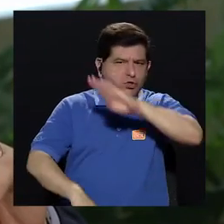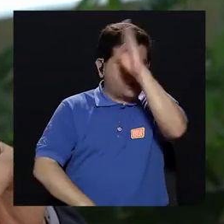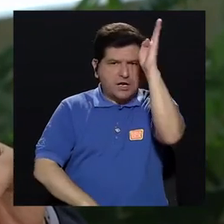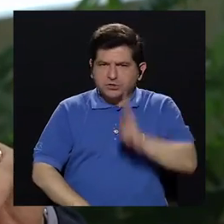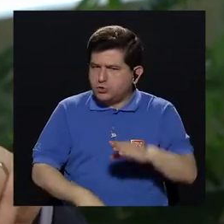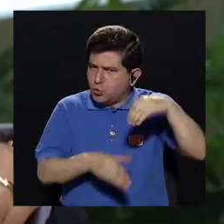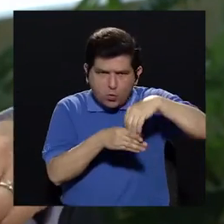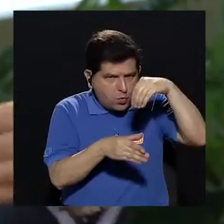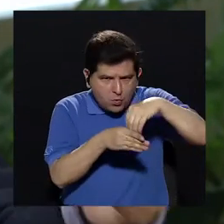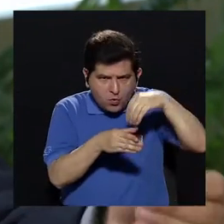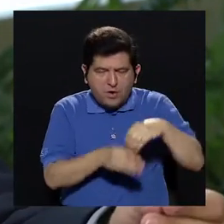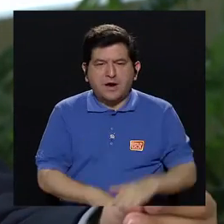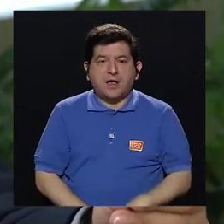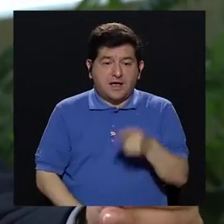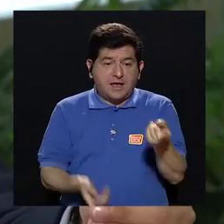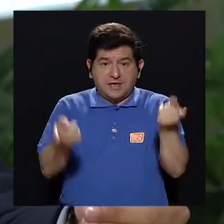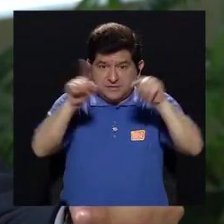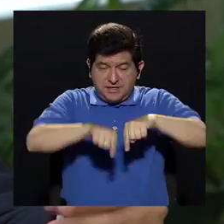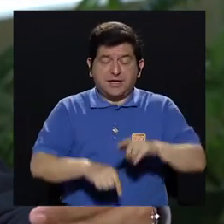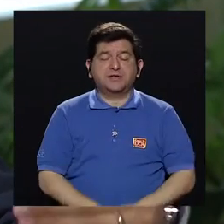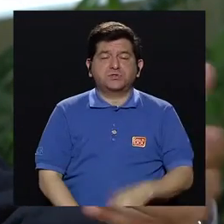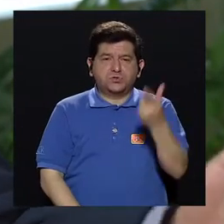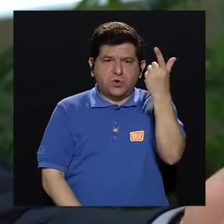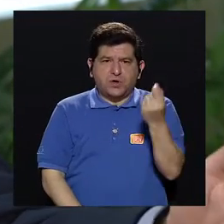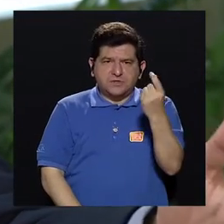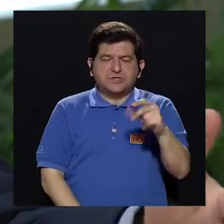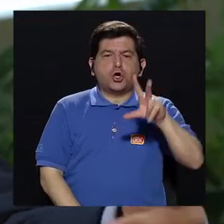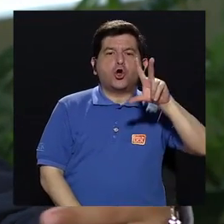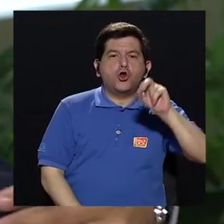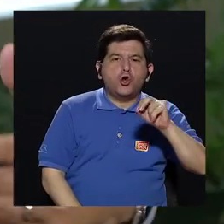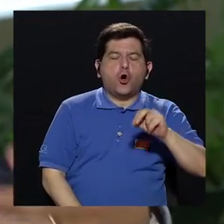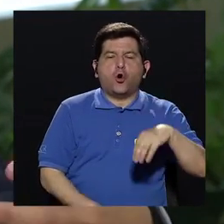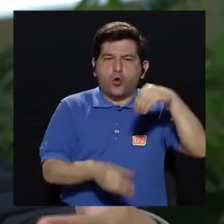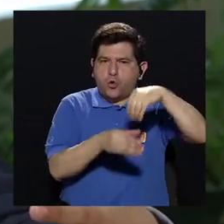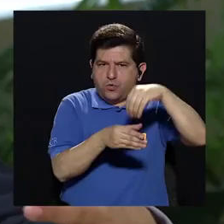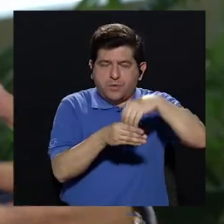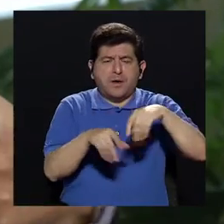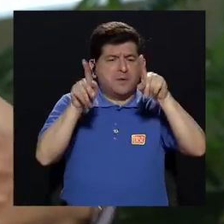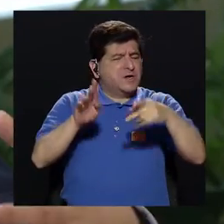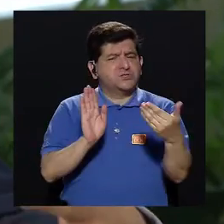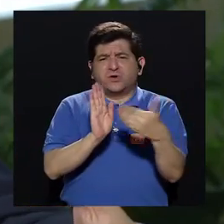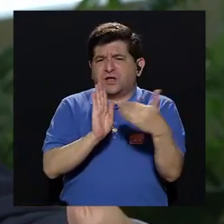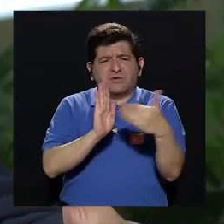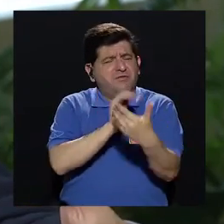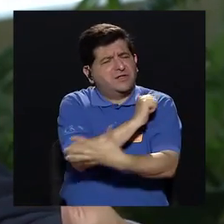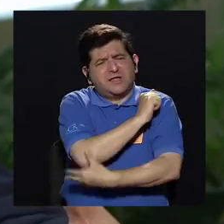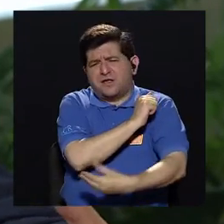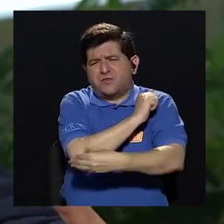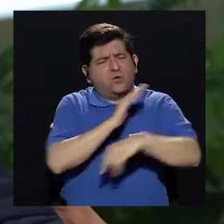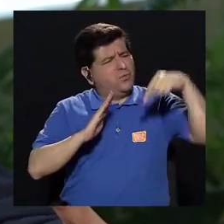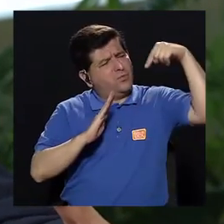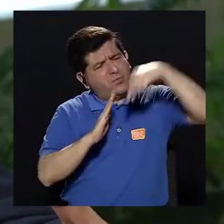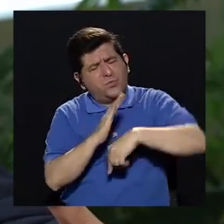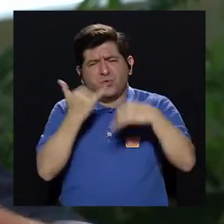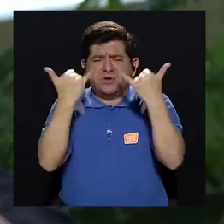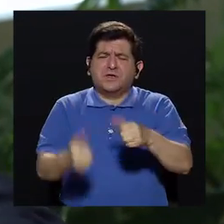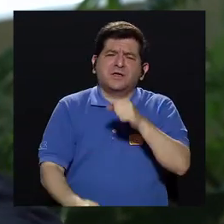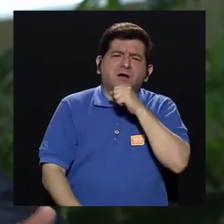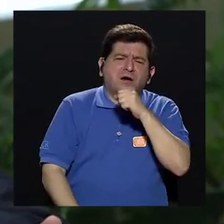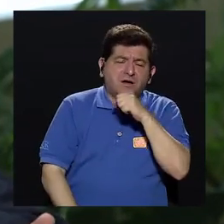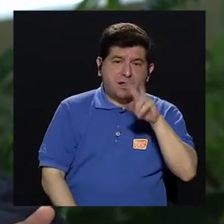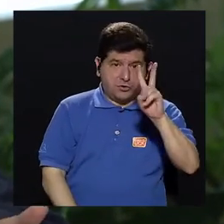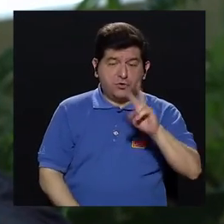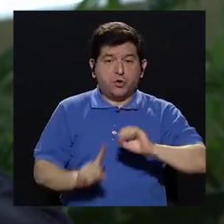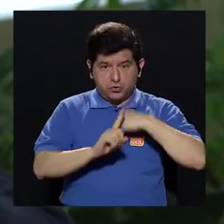habían cotizado, que se llaman pensiones no contributivas, que son básicamente para que la gente no sufra una pobreza tan extrema en la vejez.